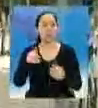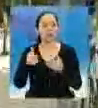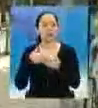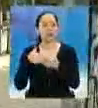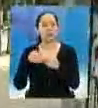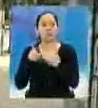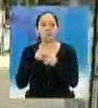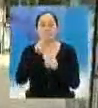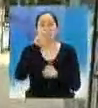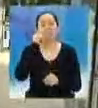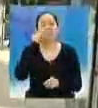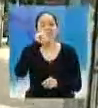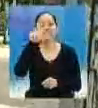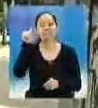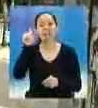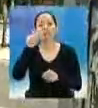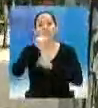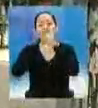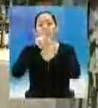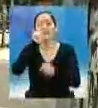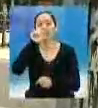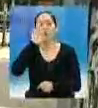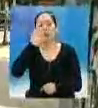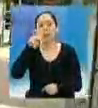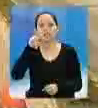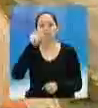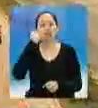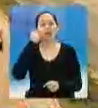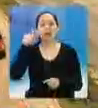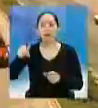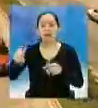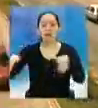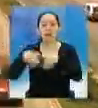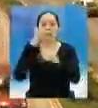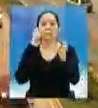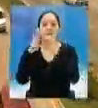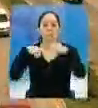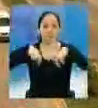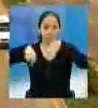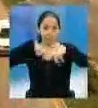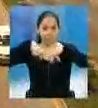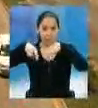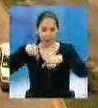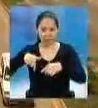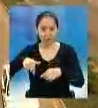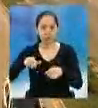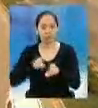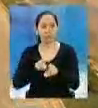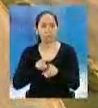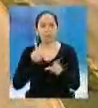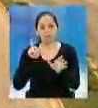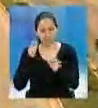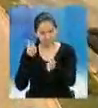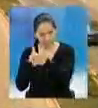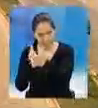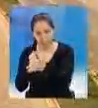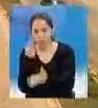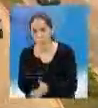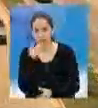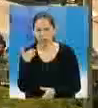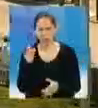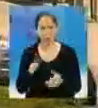en Villa Florencia y 44 calle de la avenida Petapa. Luego se desplazaban por la zona para retirar dinero de cajeros